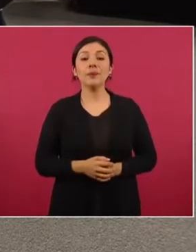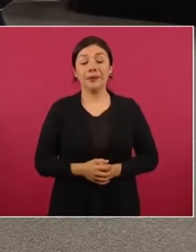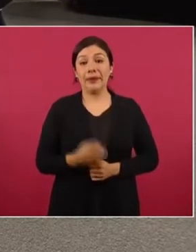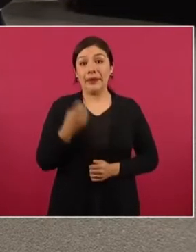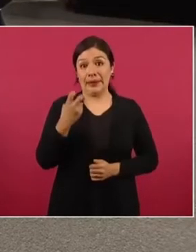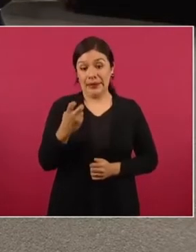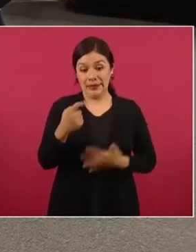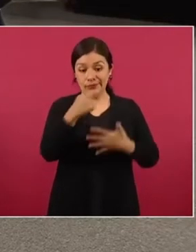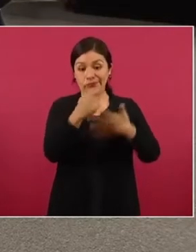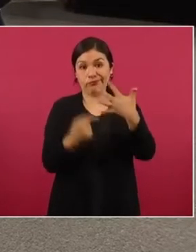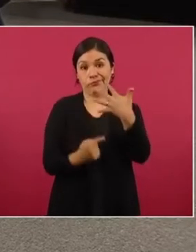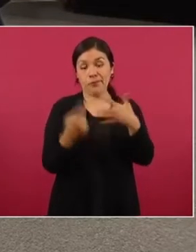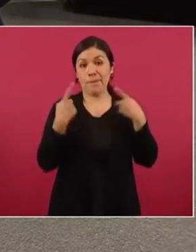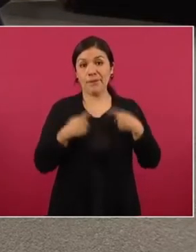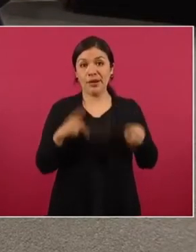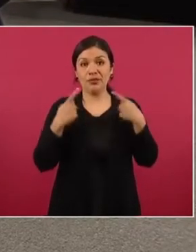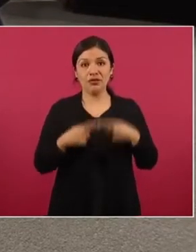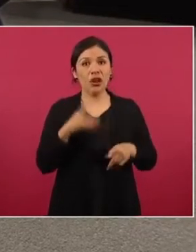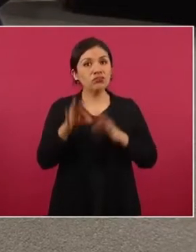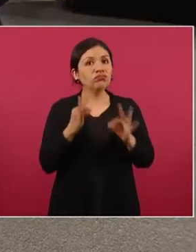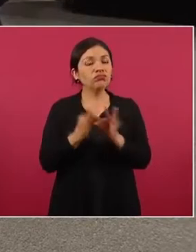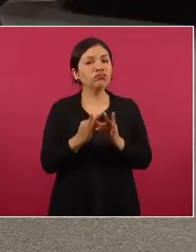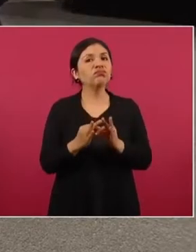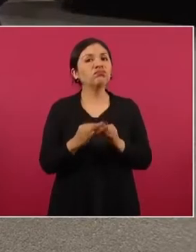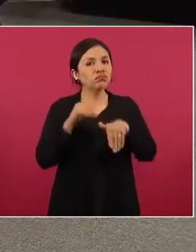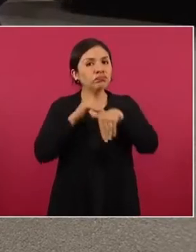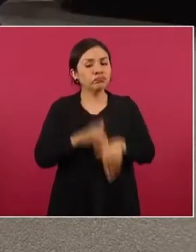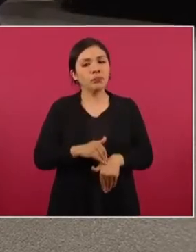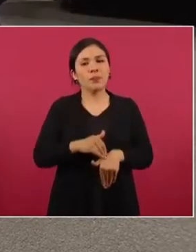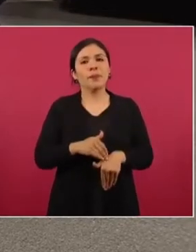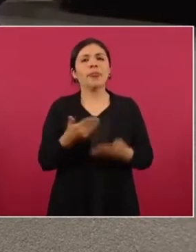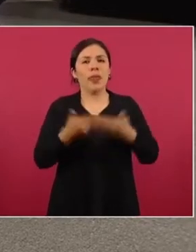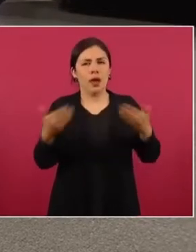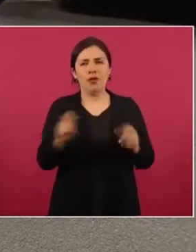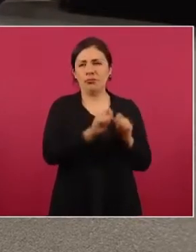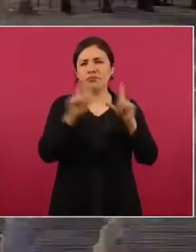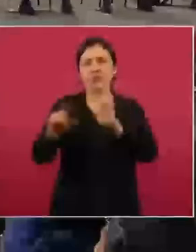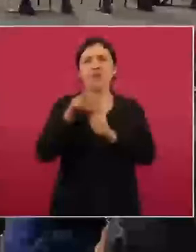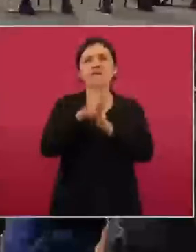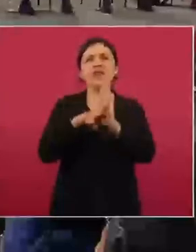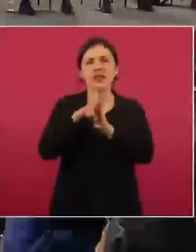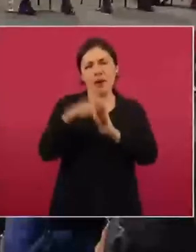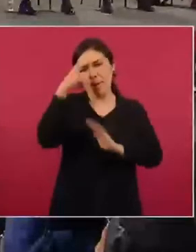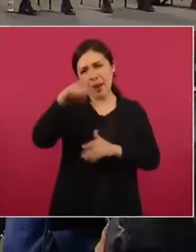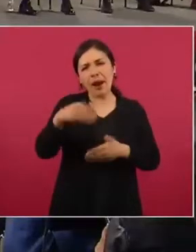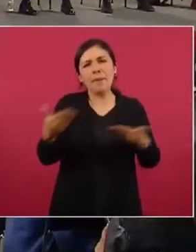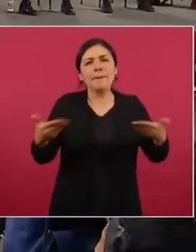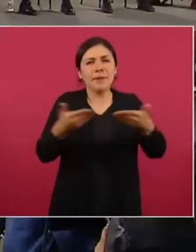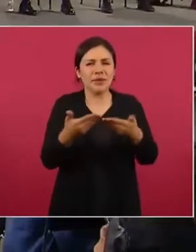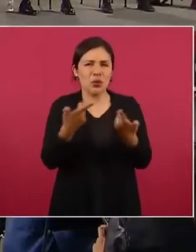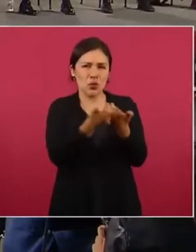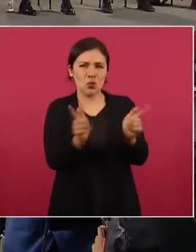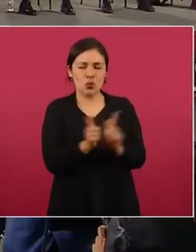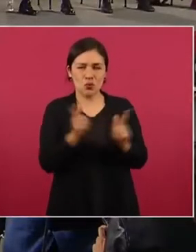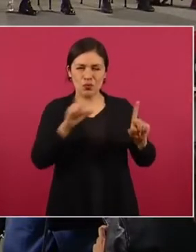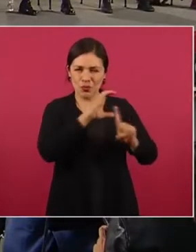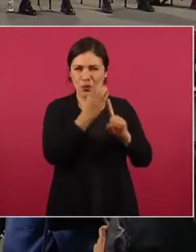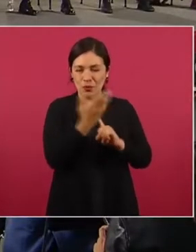han cumplido una tarea. Podemos pasar un video donde se presenta el comité, por favor.